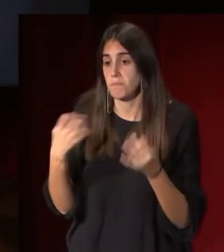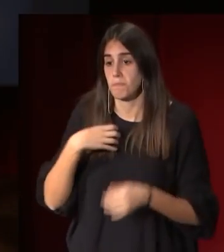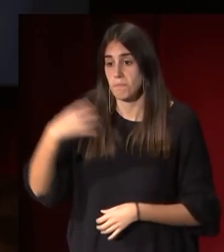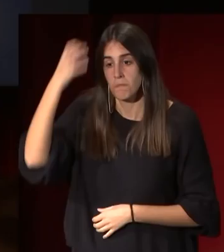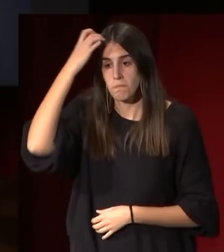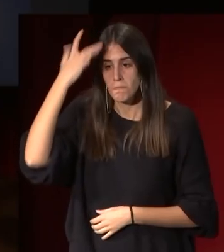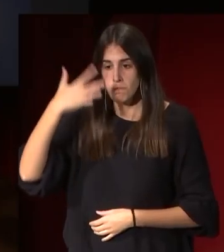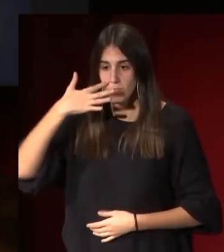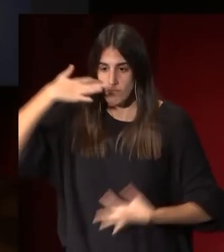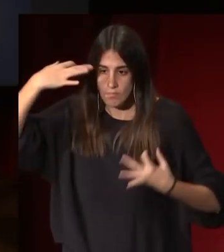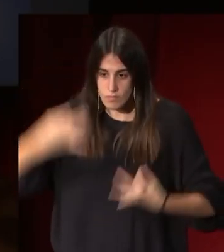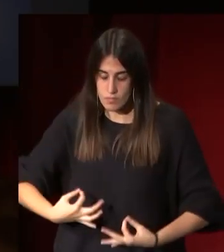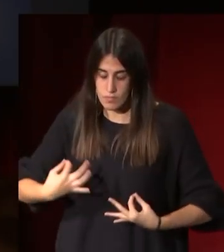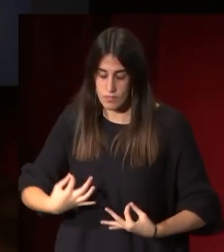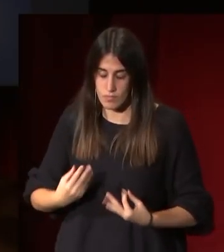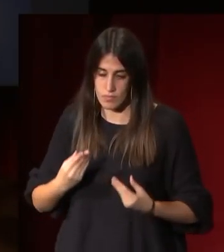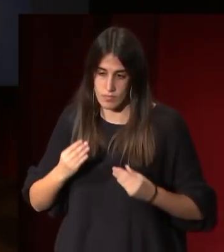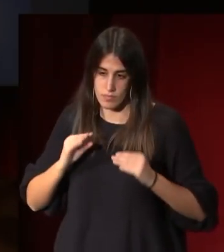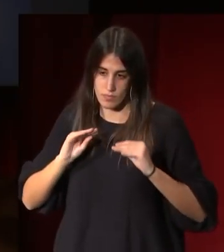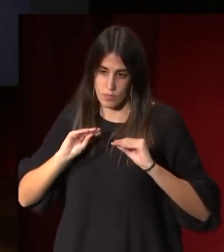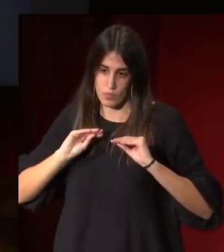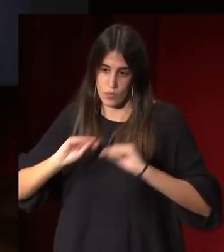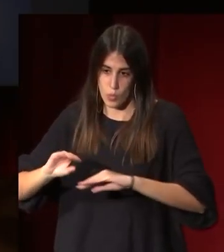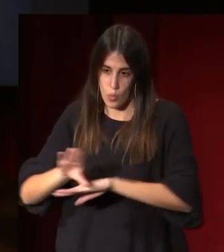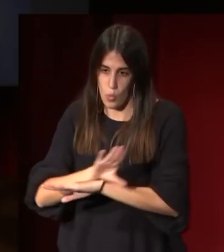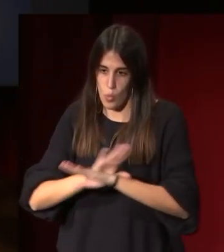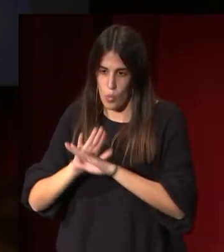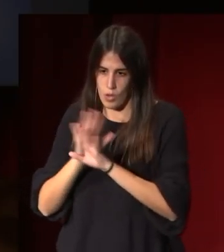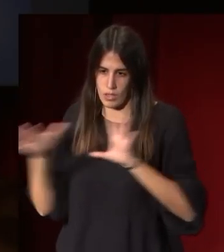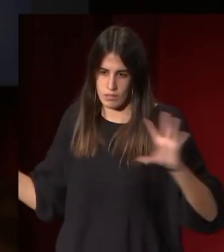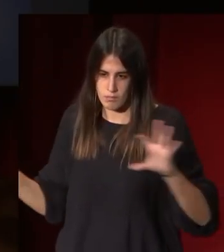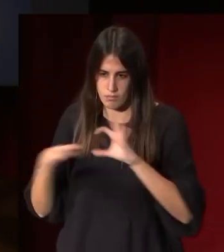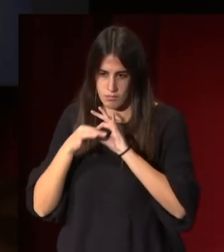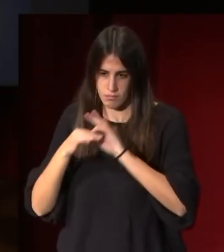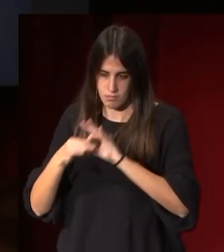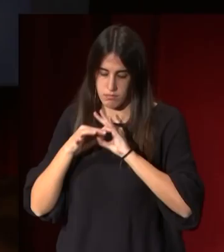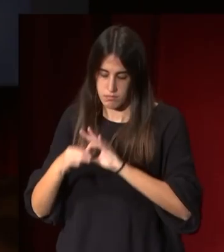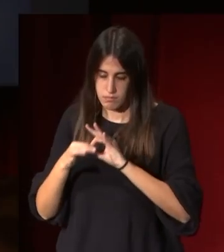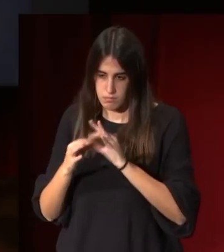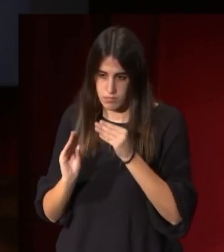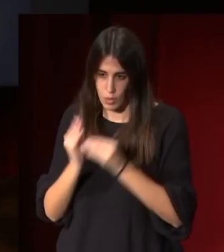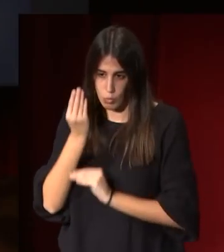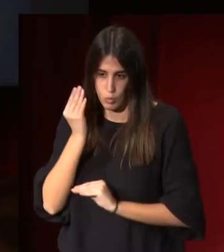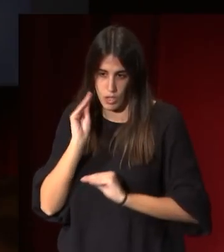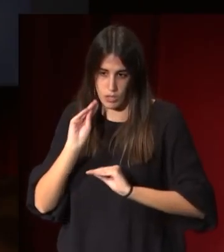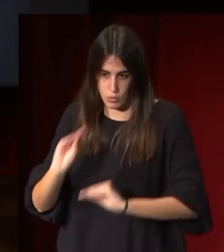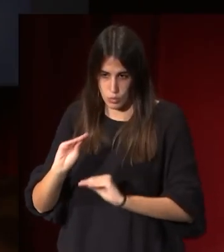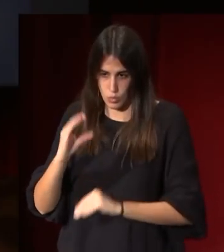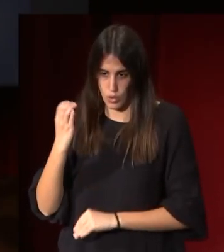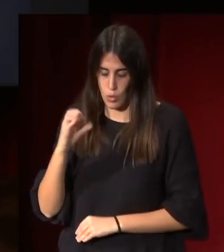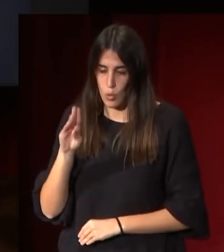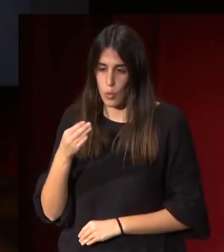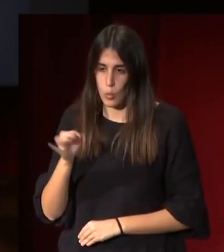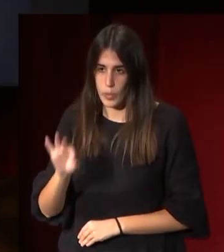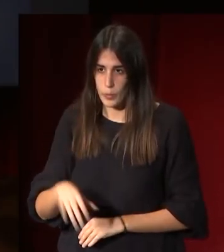verdaderamente marcará muy fundamentalmente el camino de la obra de Álvarez Cubero.